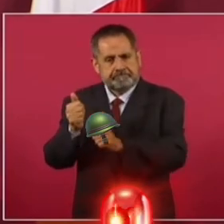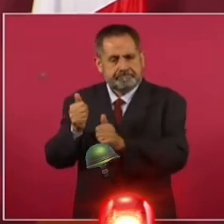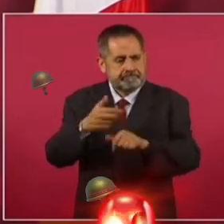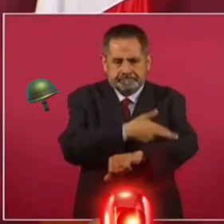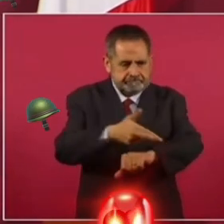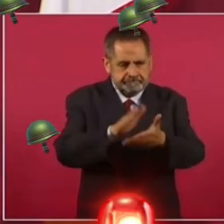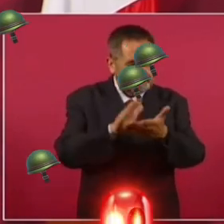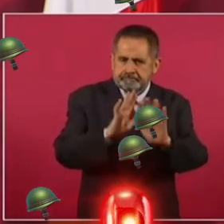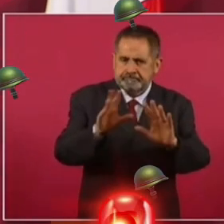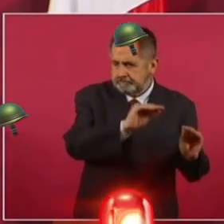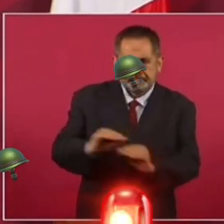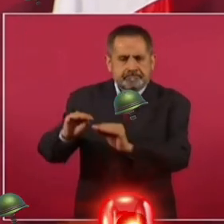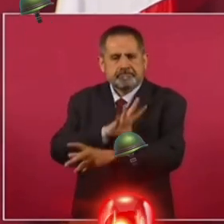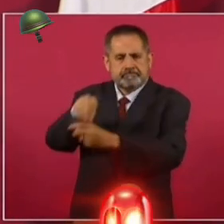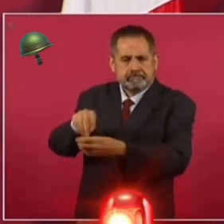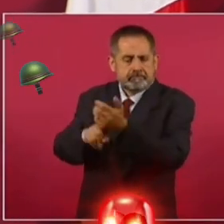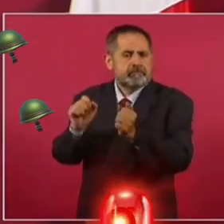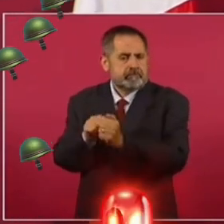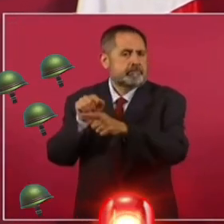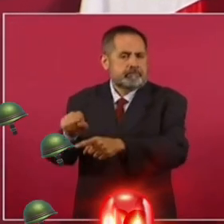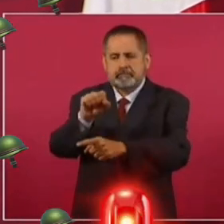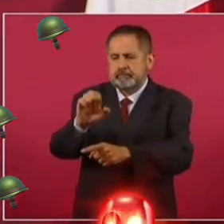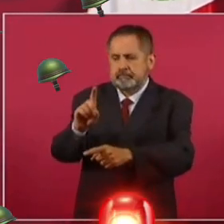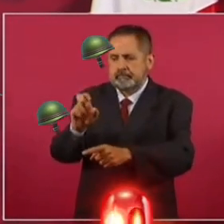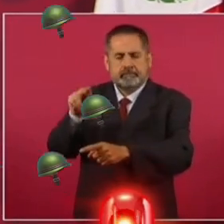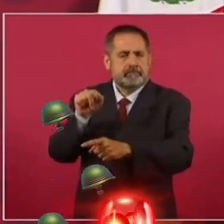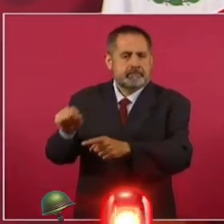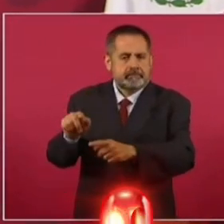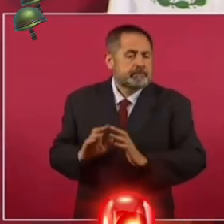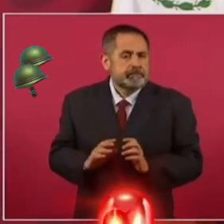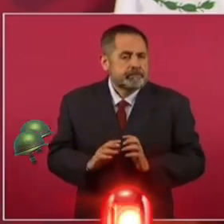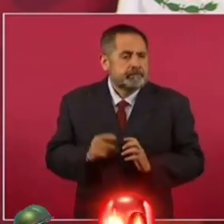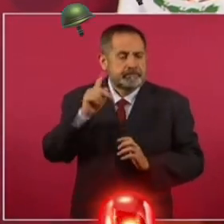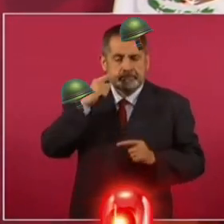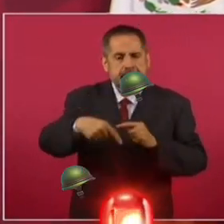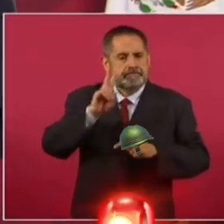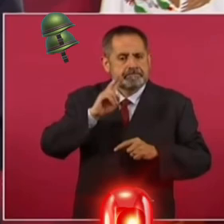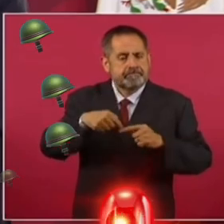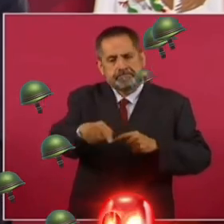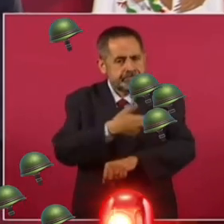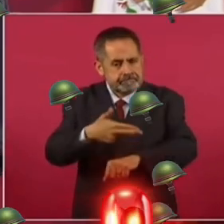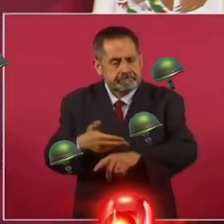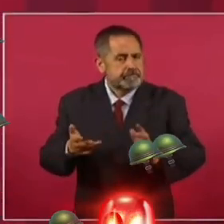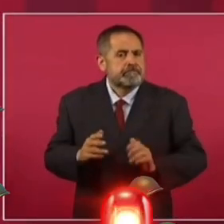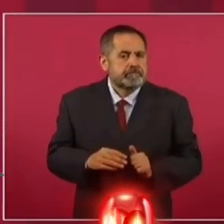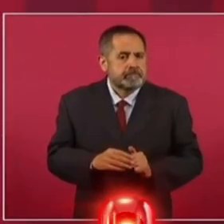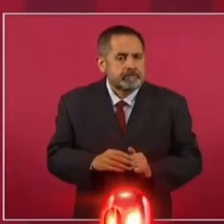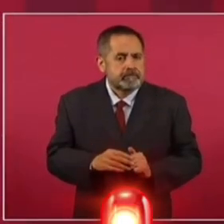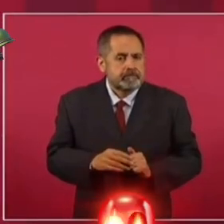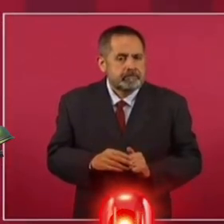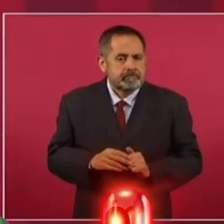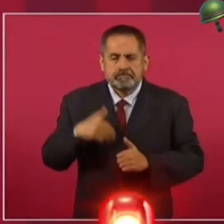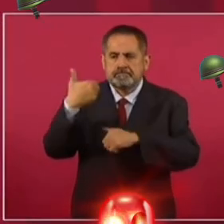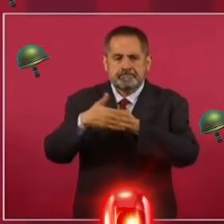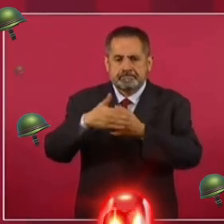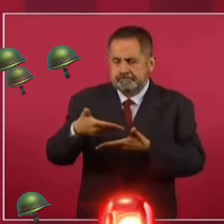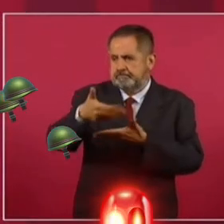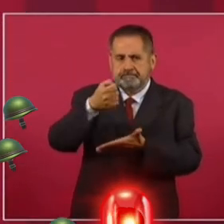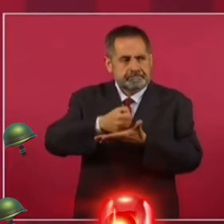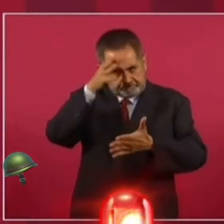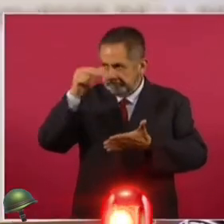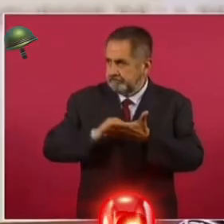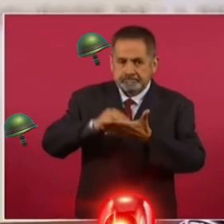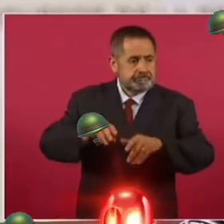operativa está a cargo de la Secretaría de la Defensa, pero voy a emitir un acuerdo